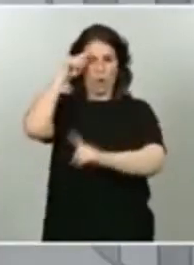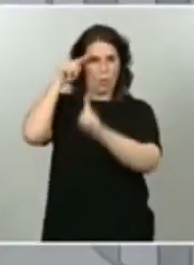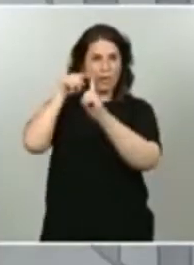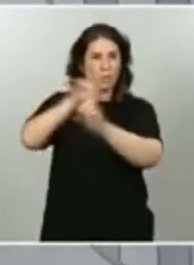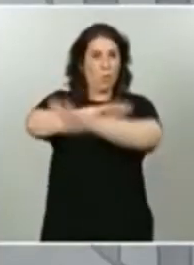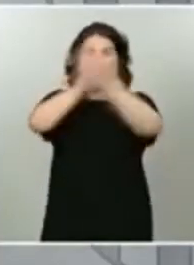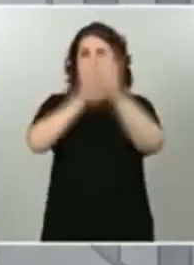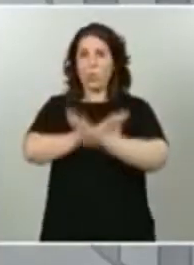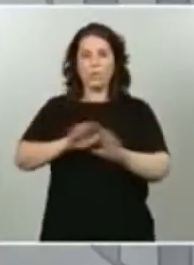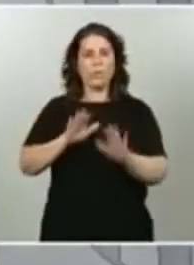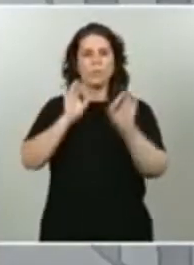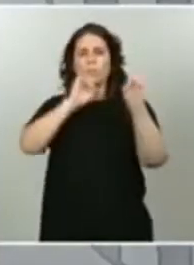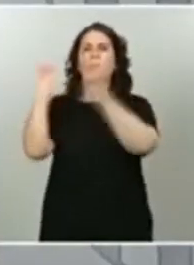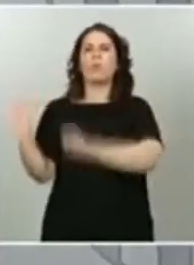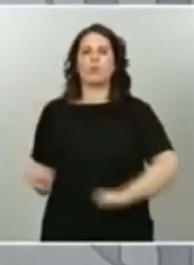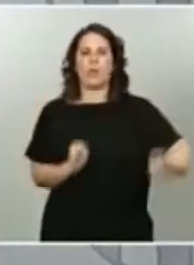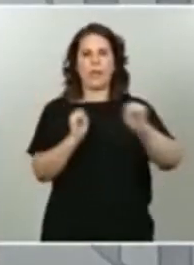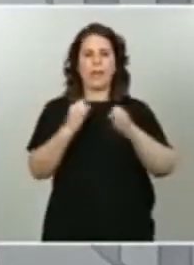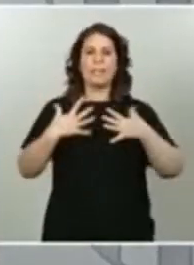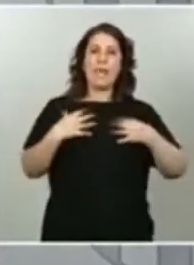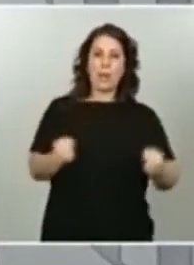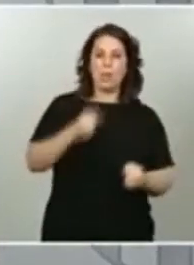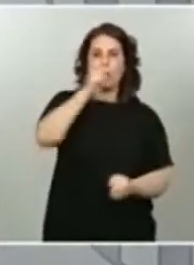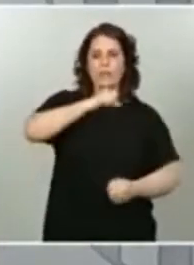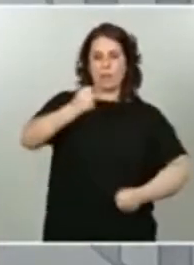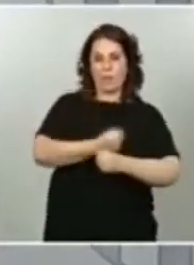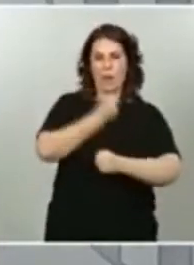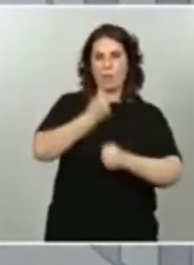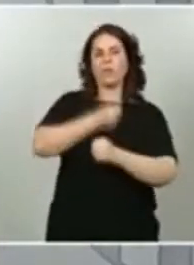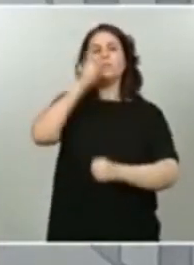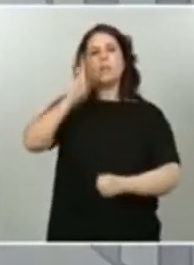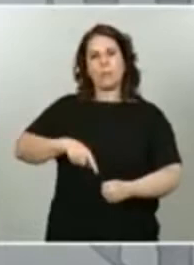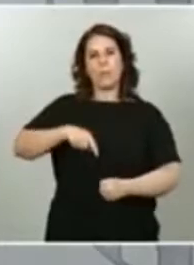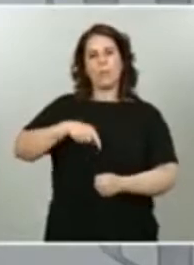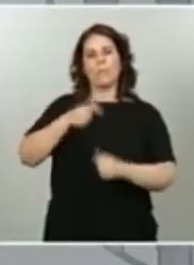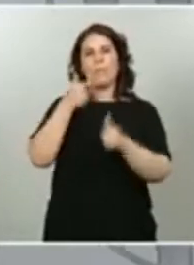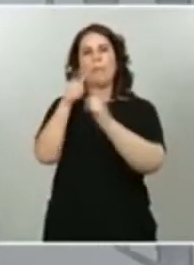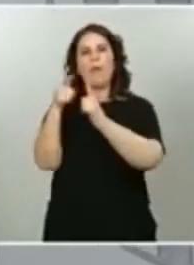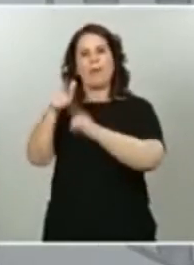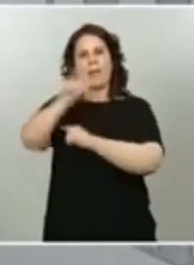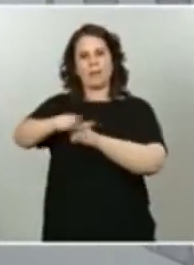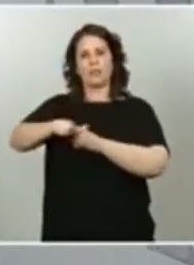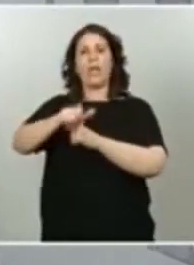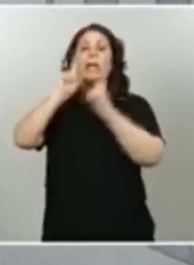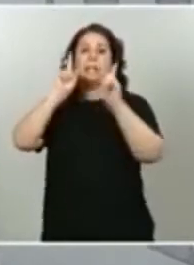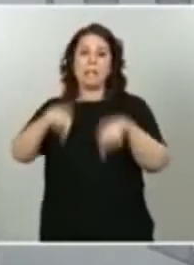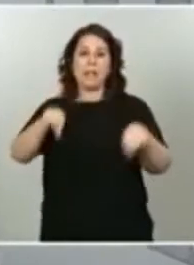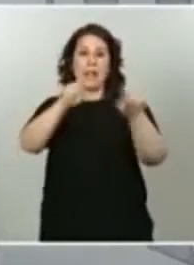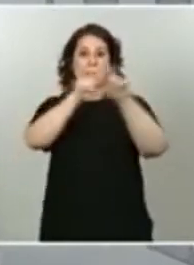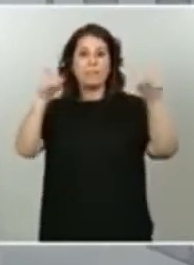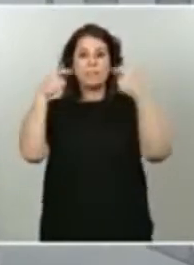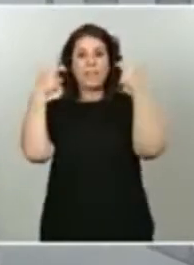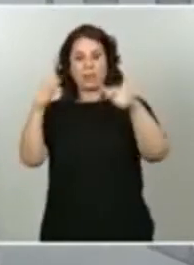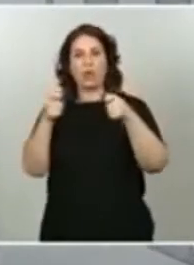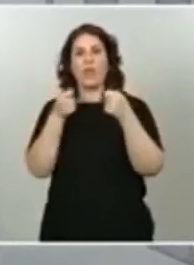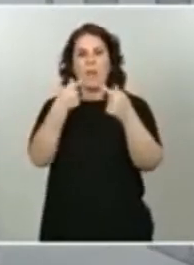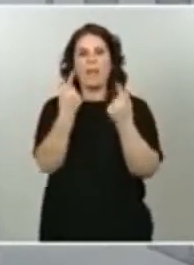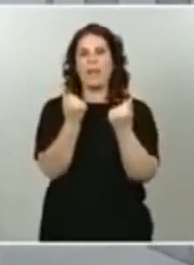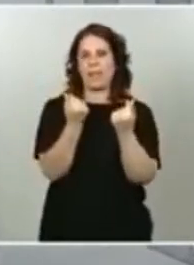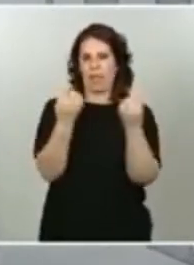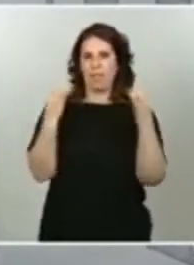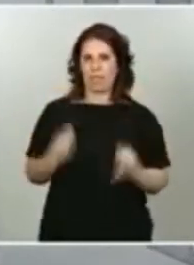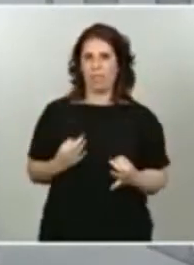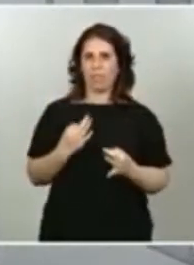salud de trabajadores y de viajeros, igualmente facilitar liquidez a las empresas del sector y reducir también las